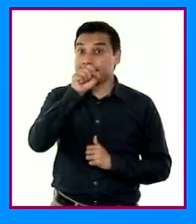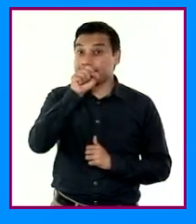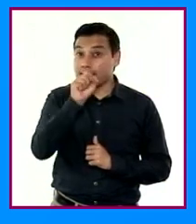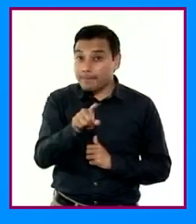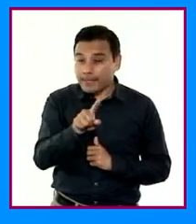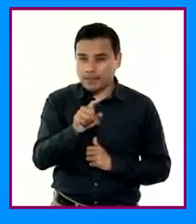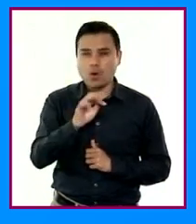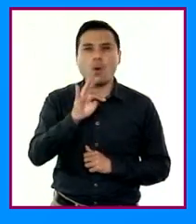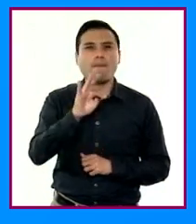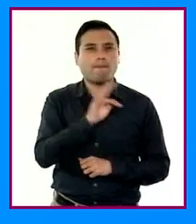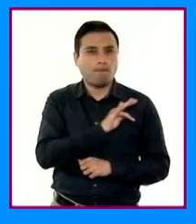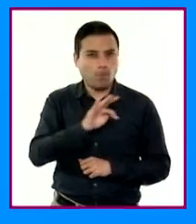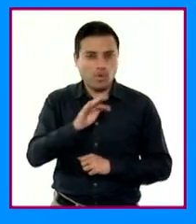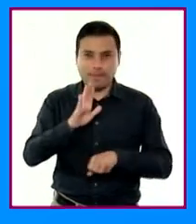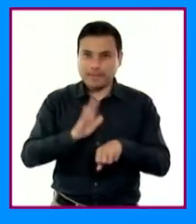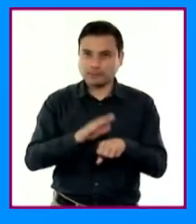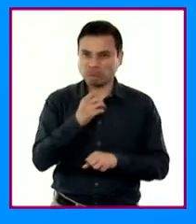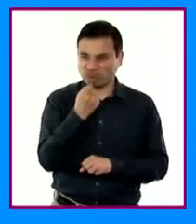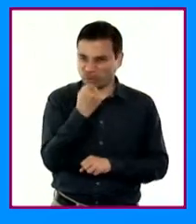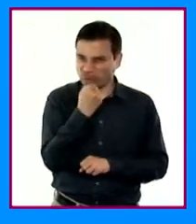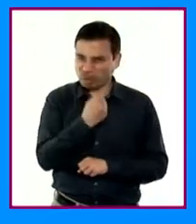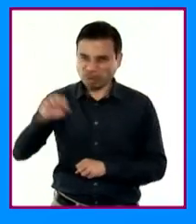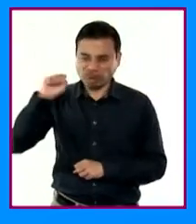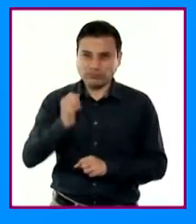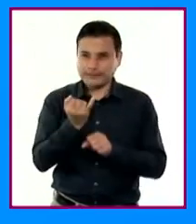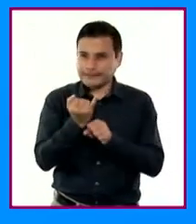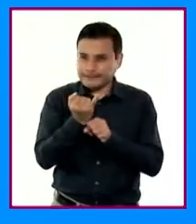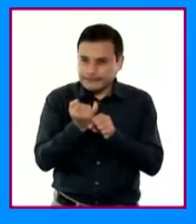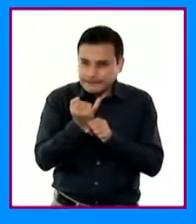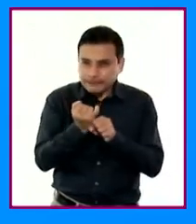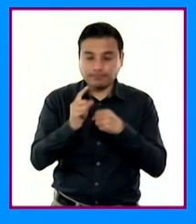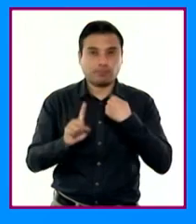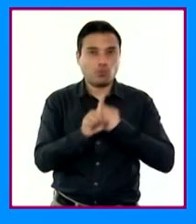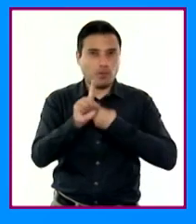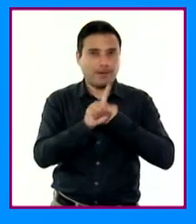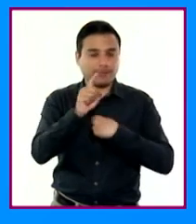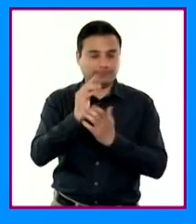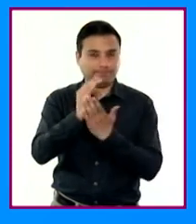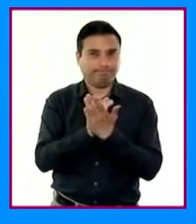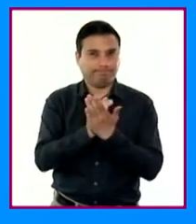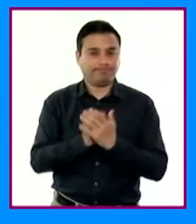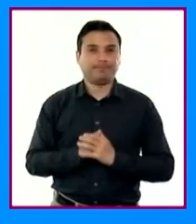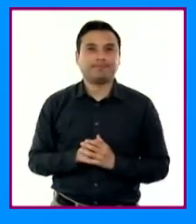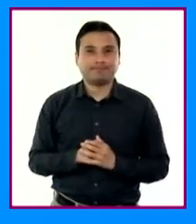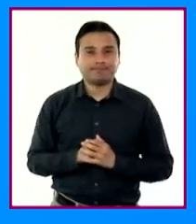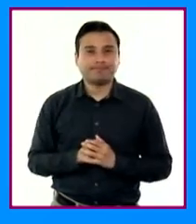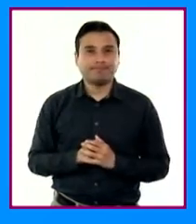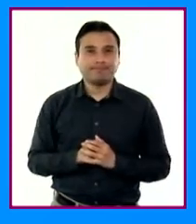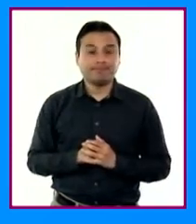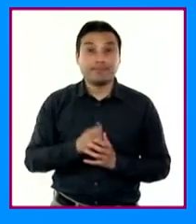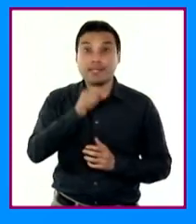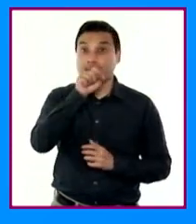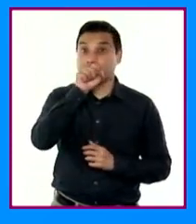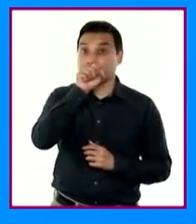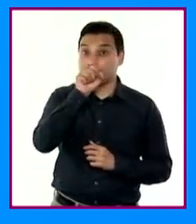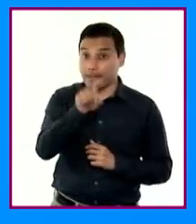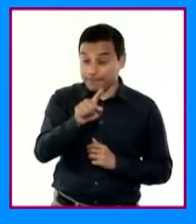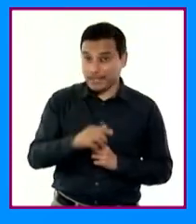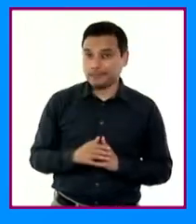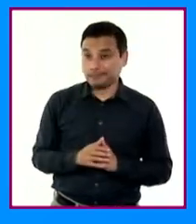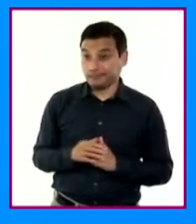habilidades para la indagación y la resolución de problemas, fortaleciendo también actitudes y valores